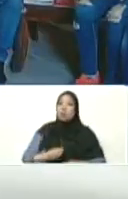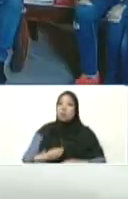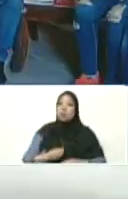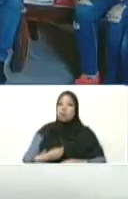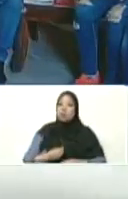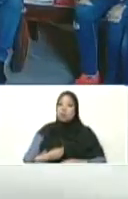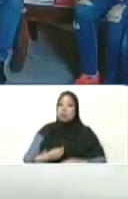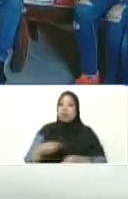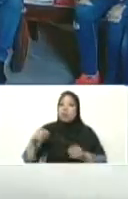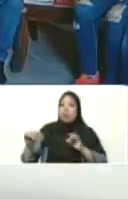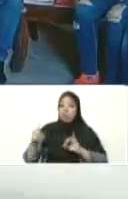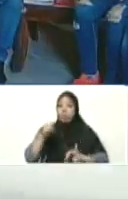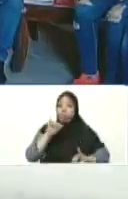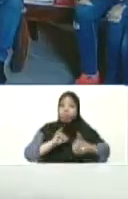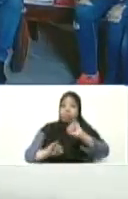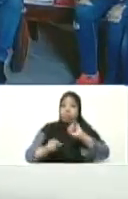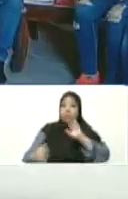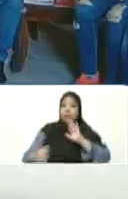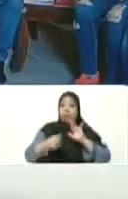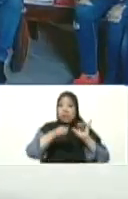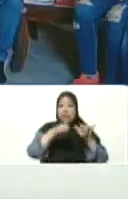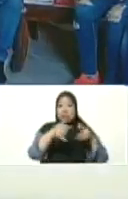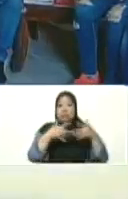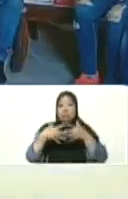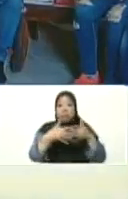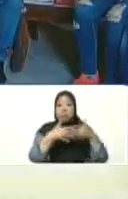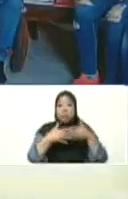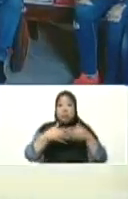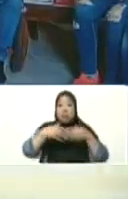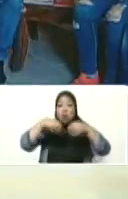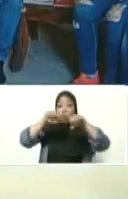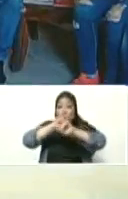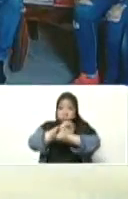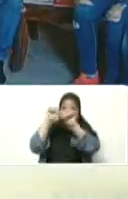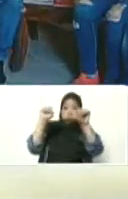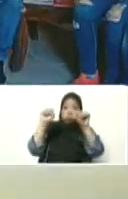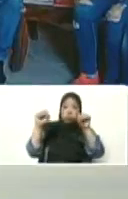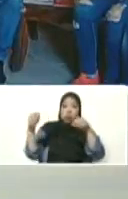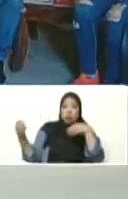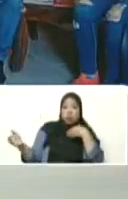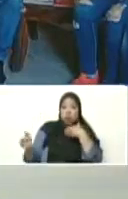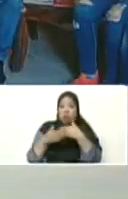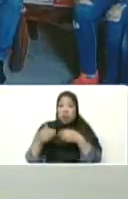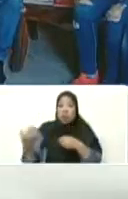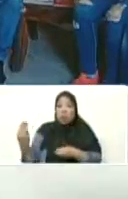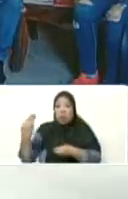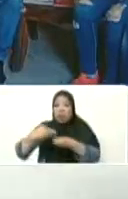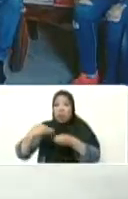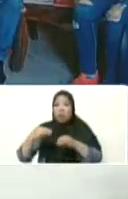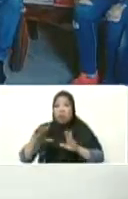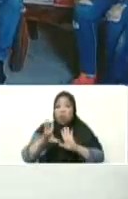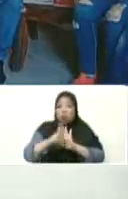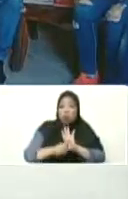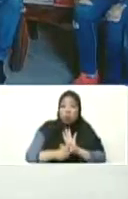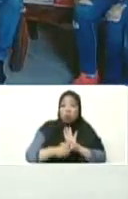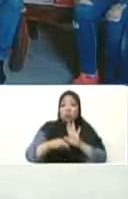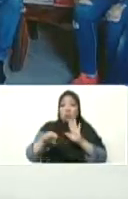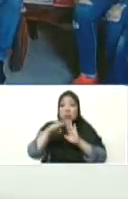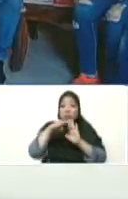medio de la amenaza que nos iban a invadir que nos iban a bombardear que nos trancaron el petróleo que nos trancaron todos